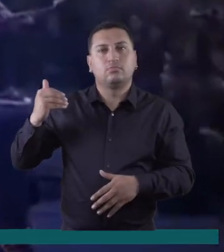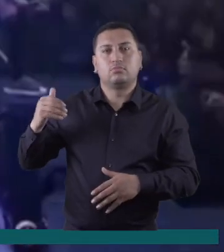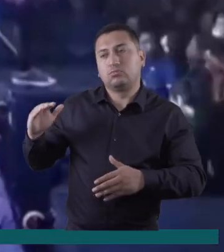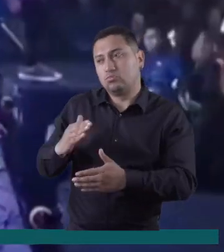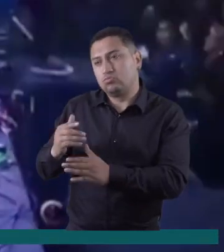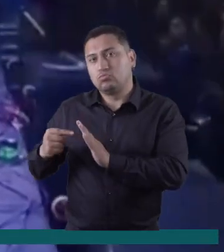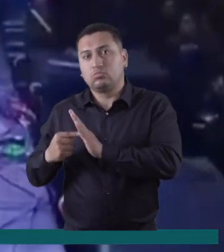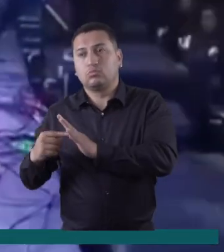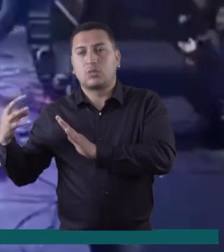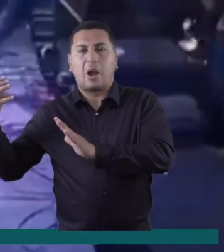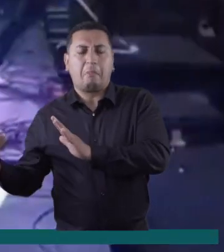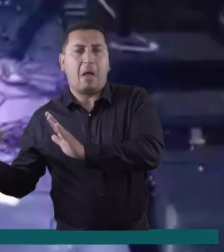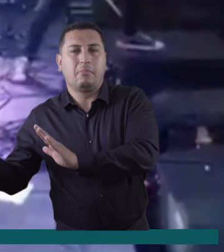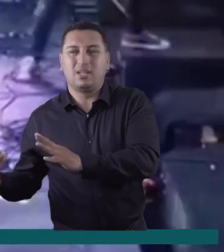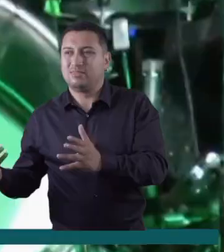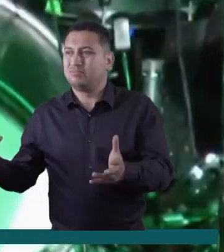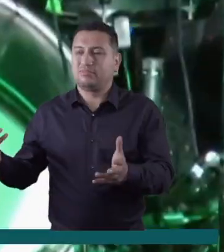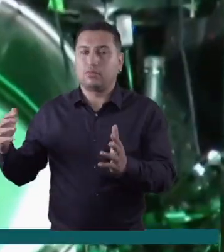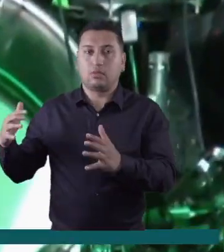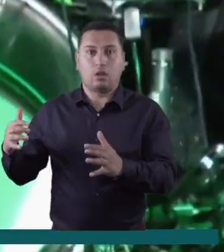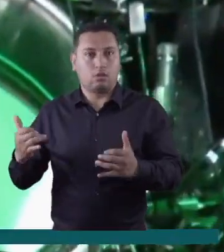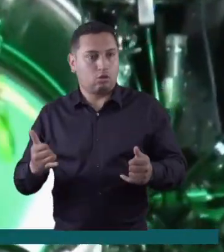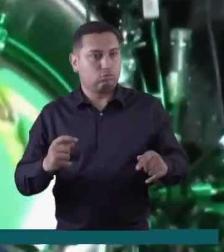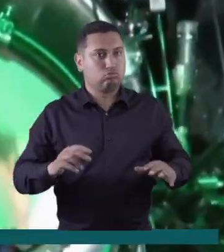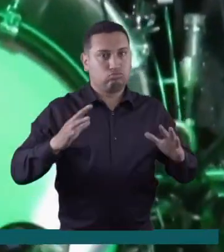apagaban los sonidos, entonces en los eventos era muy difícil.